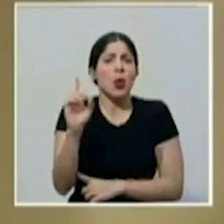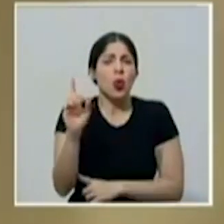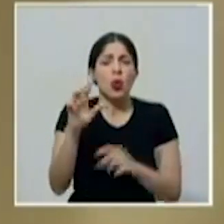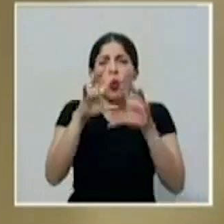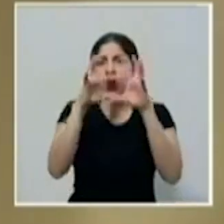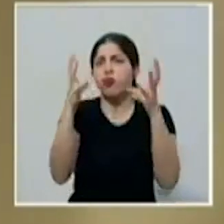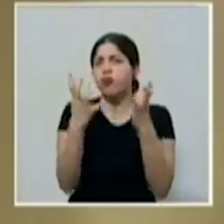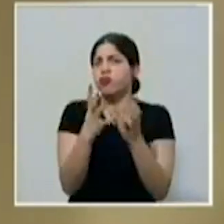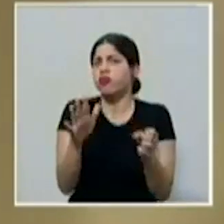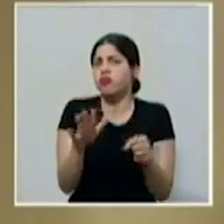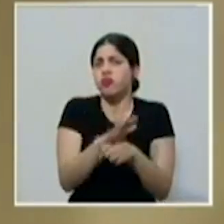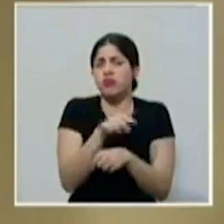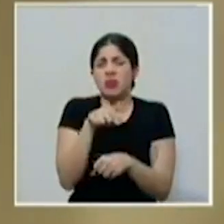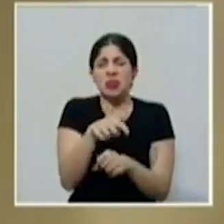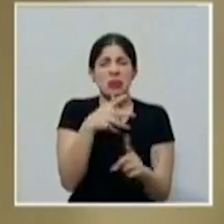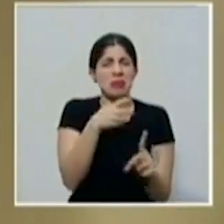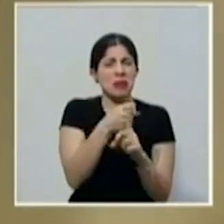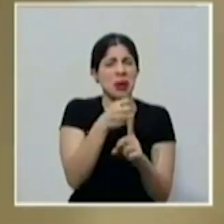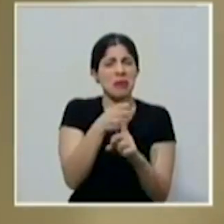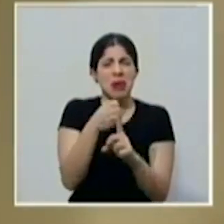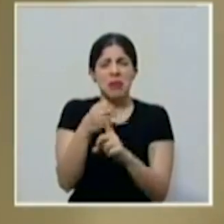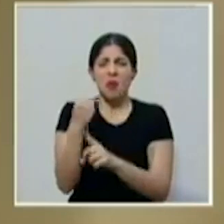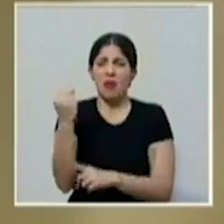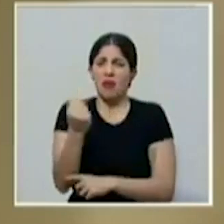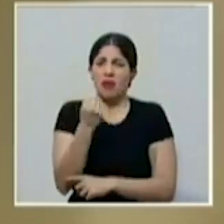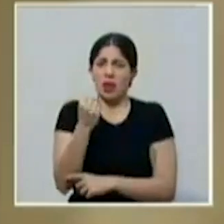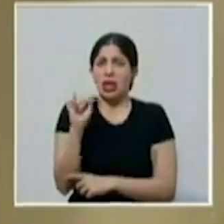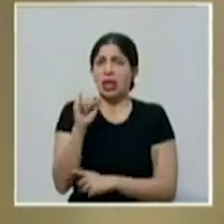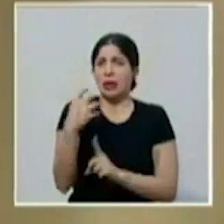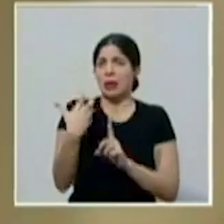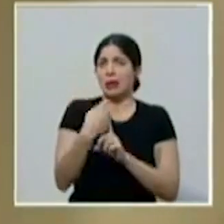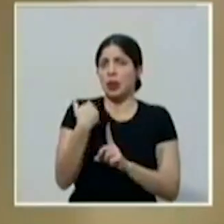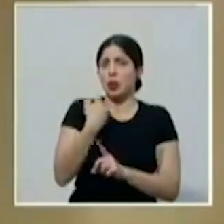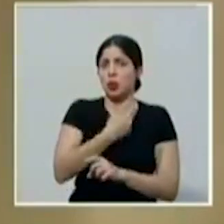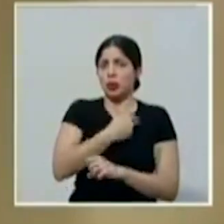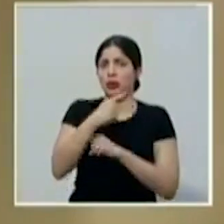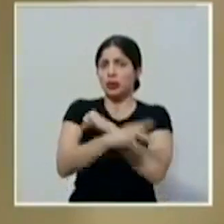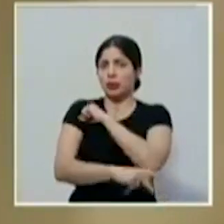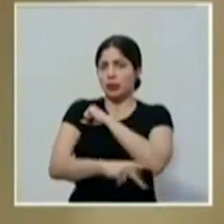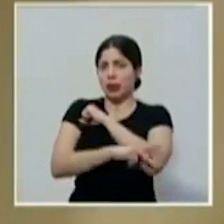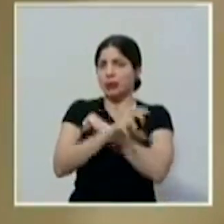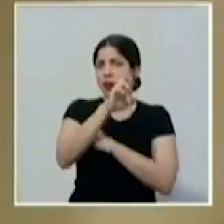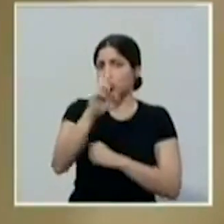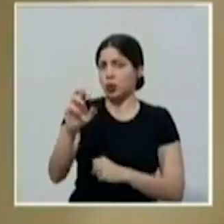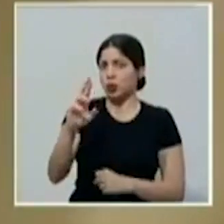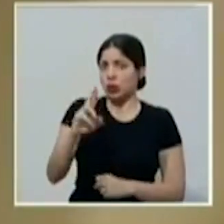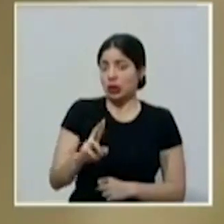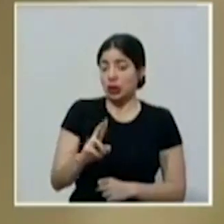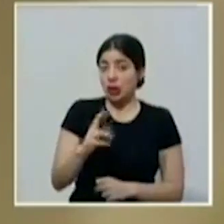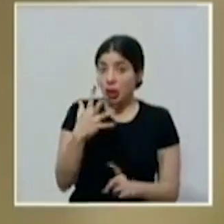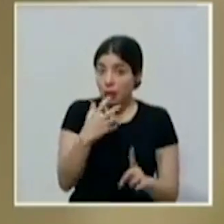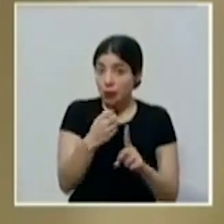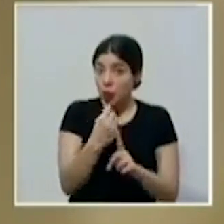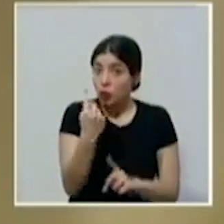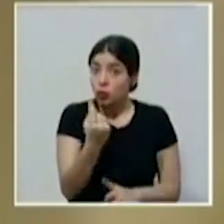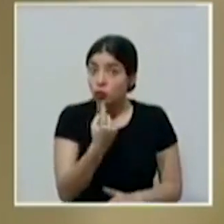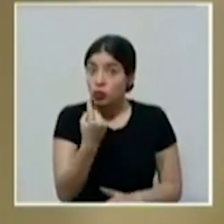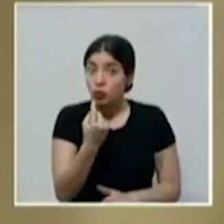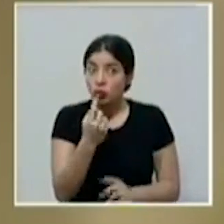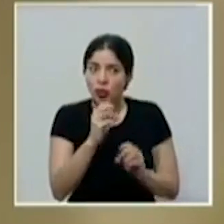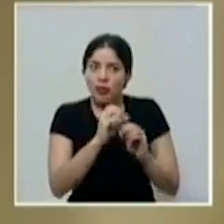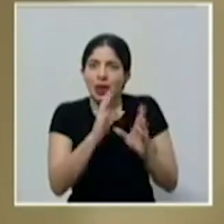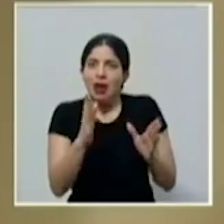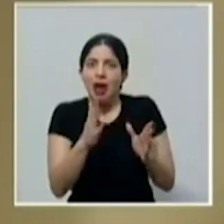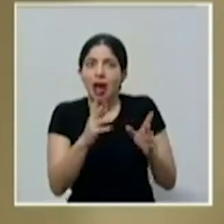afectado sensiblemente nuestro país, Costa Rica. Y lo ha afectado no solamente en las evidentes